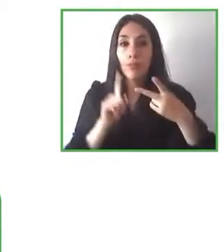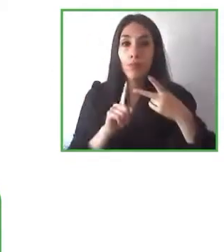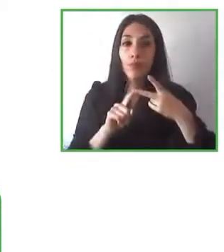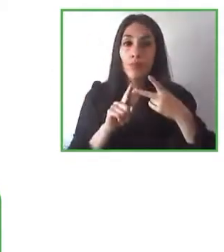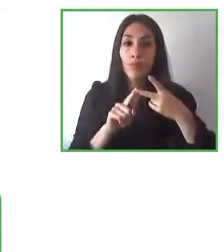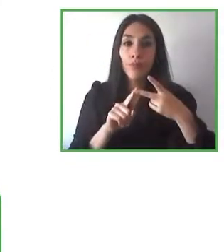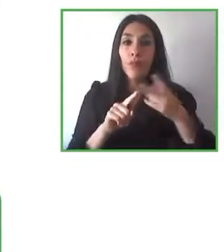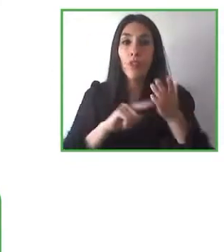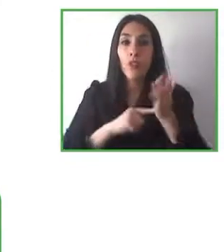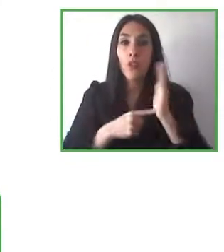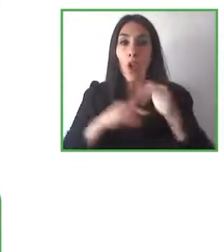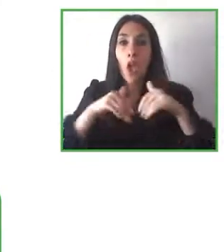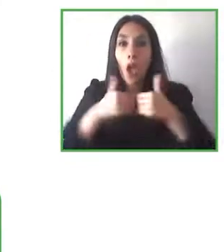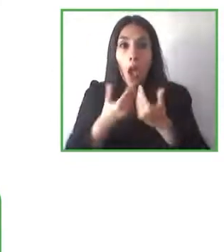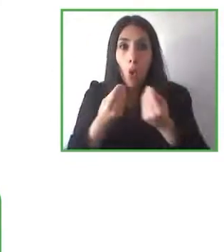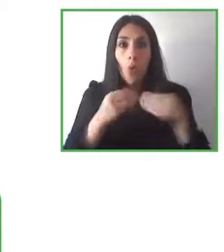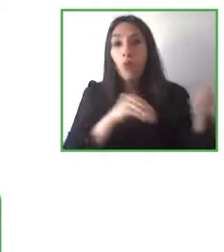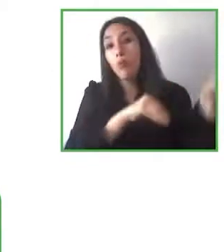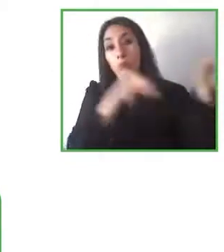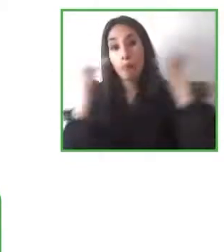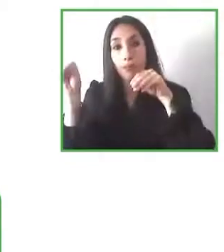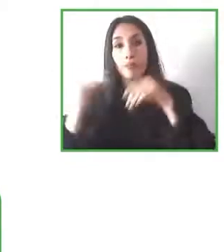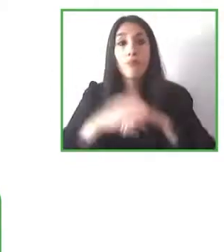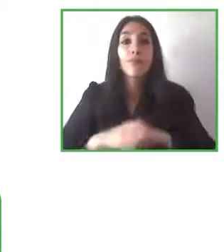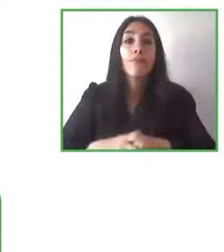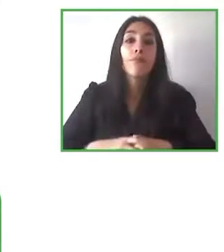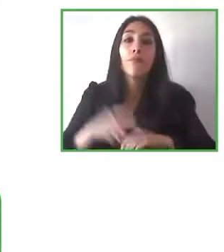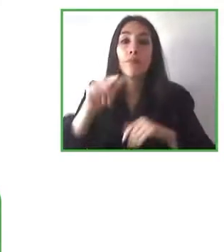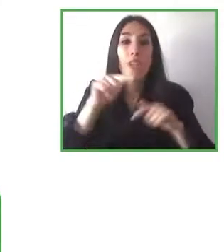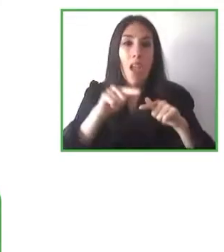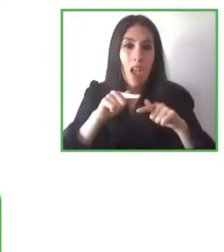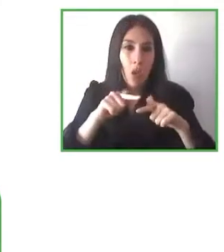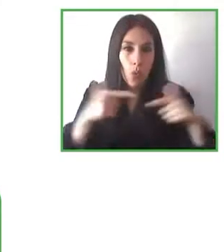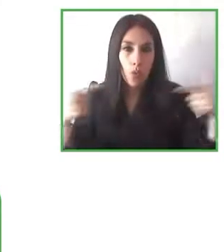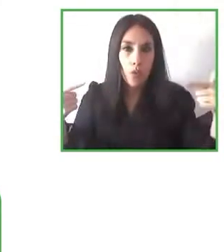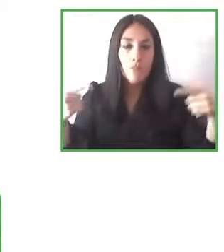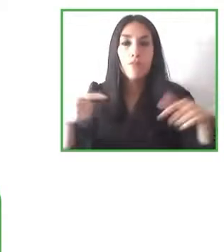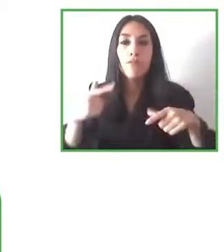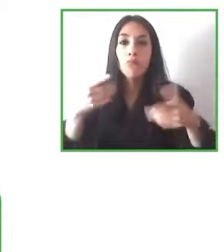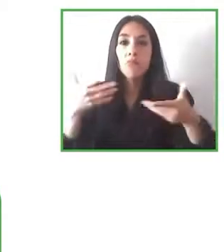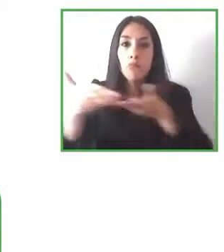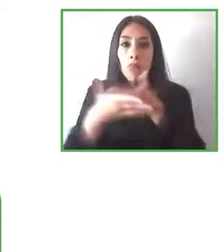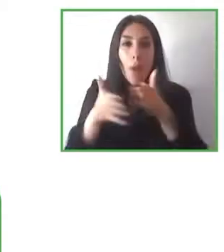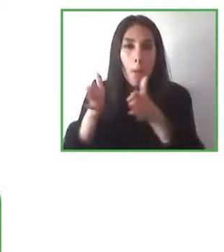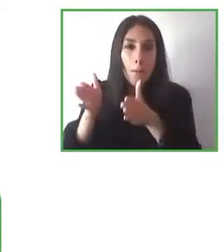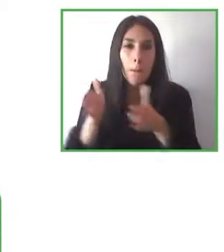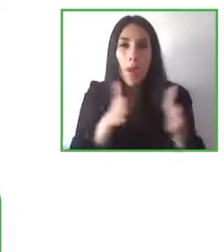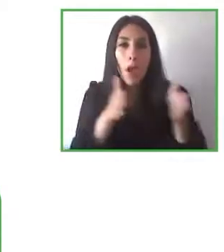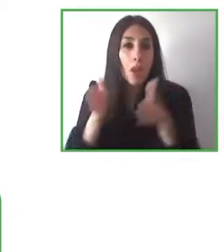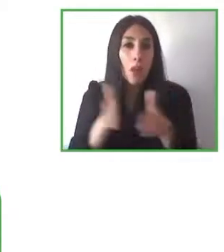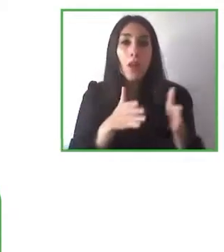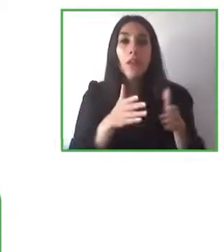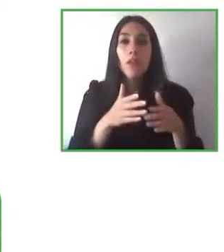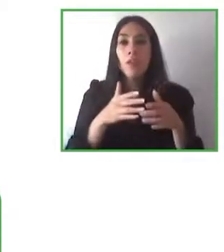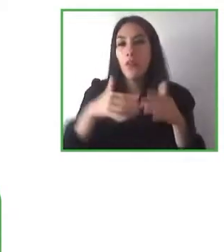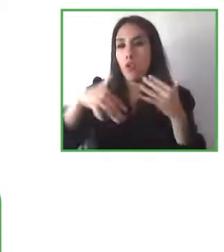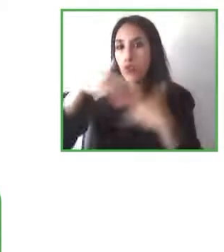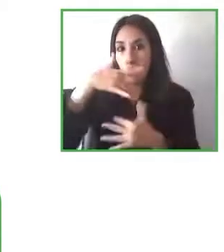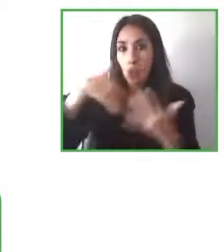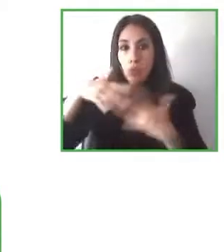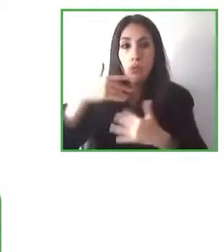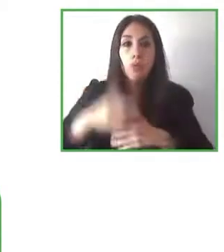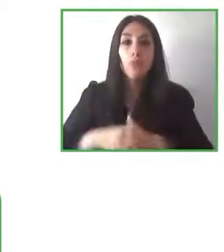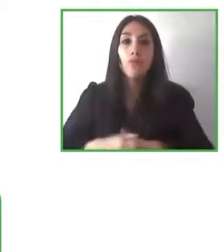en el mundo teniendo en cuenta las distintas particularidades culturales, contextos sociales, económicos, familiares,